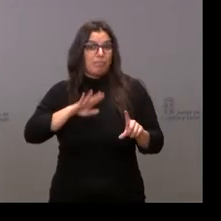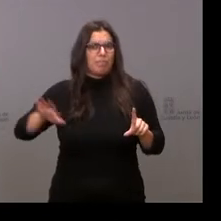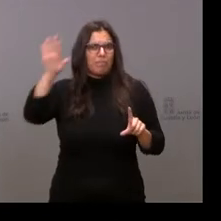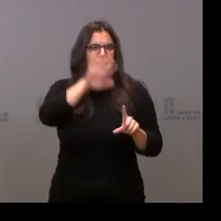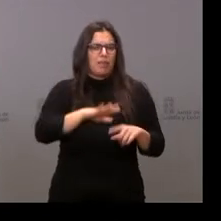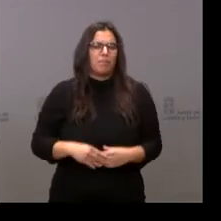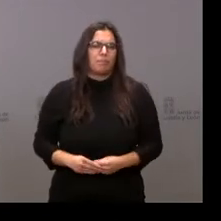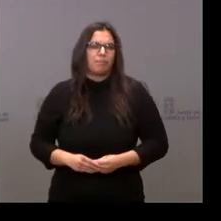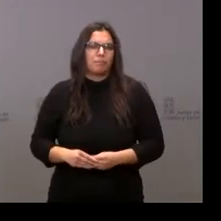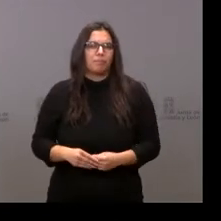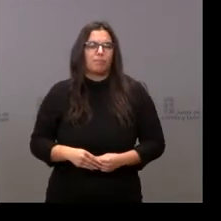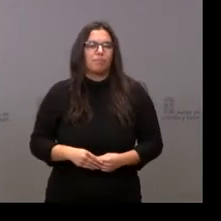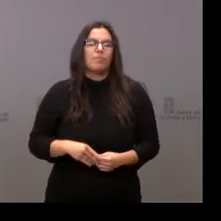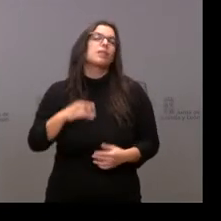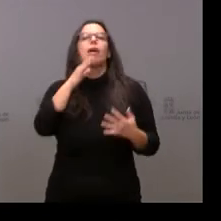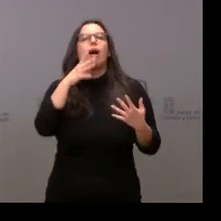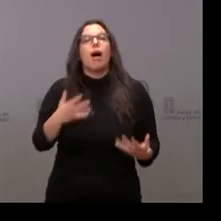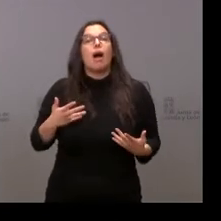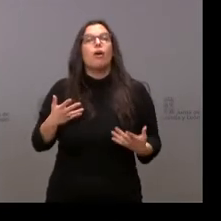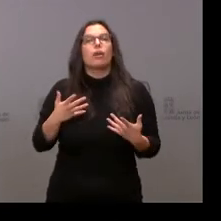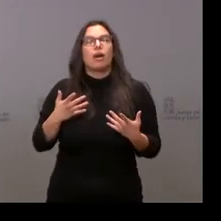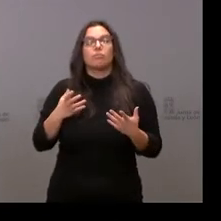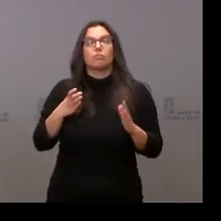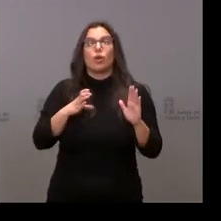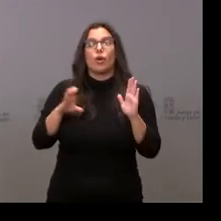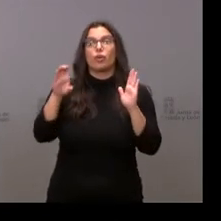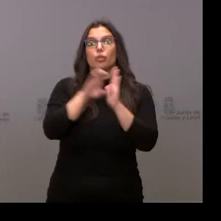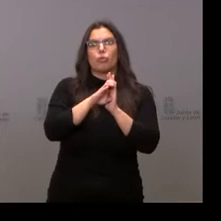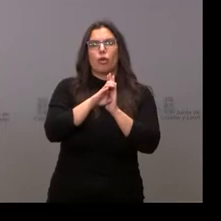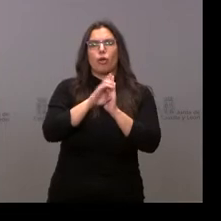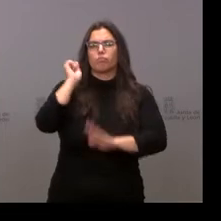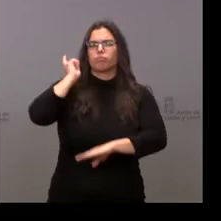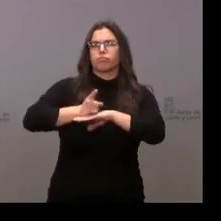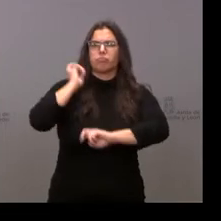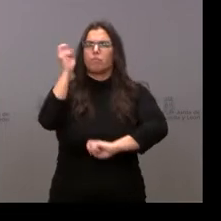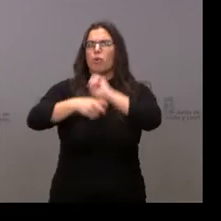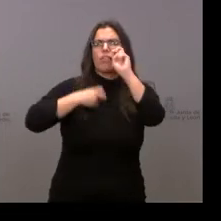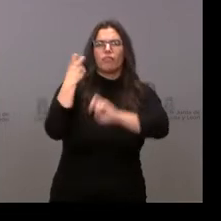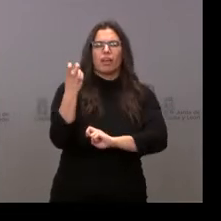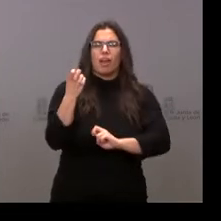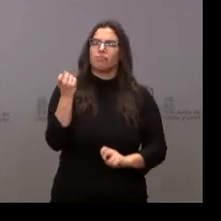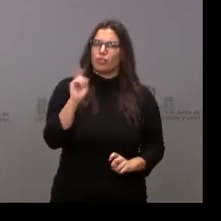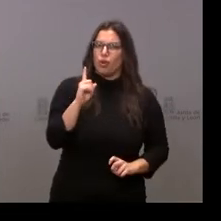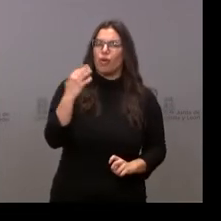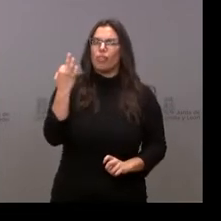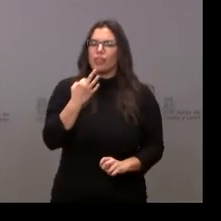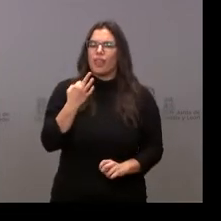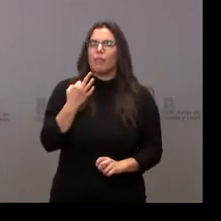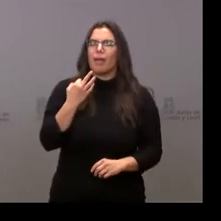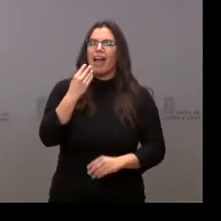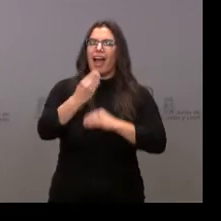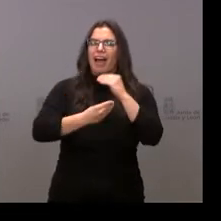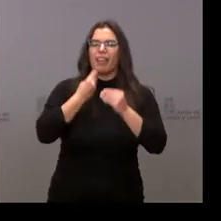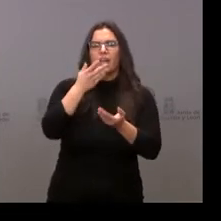no es momento para afrontar una modificación unilateral. Hay que afrontarla desde el sosiego,